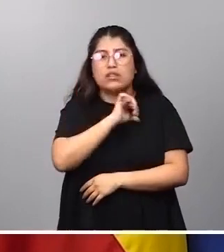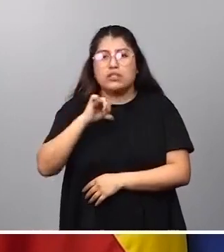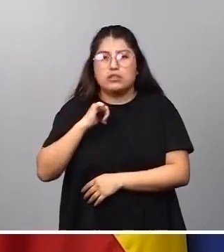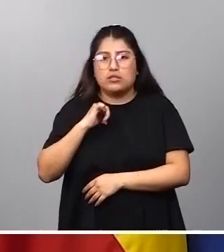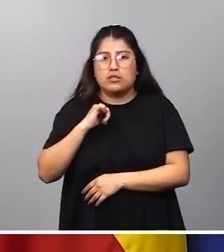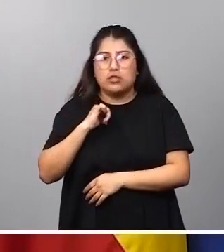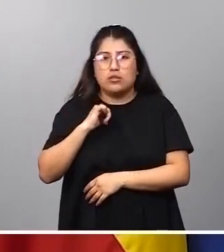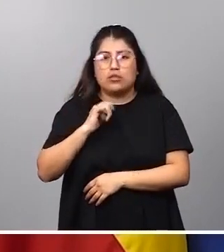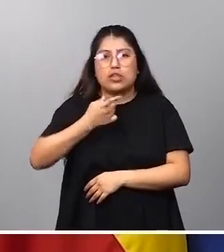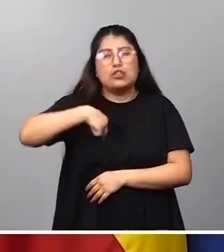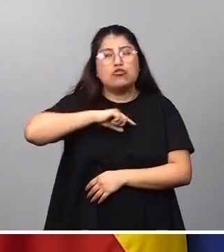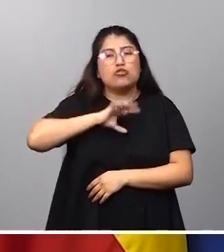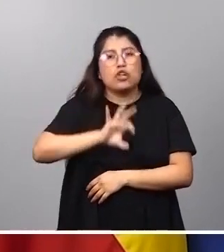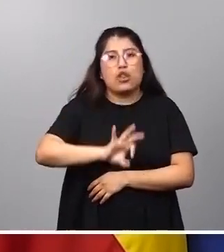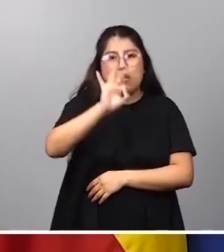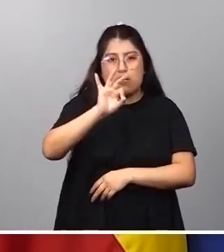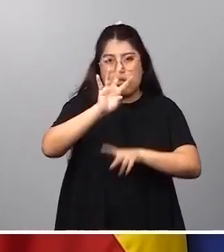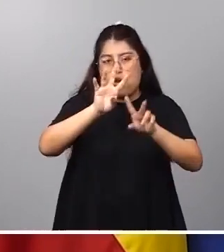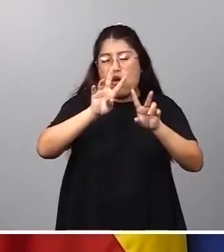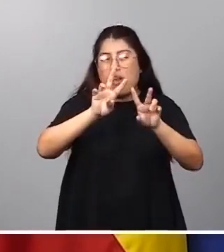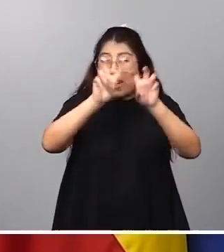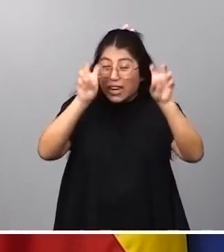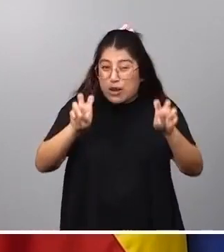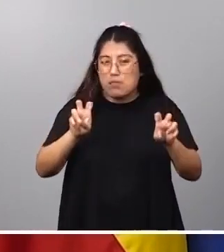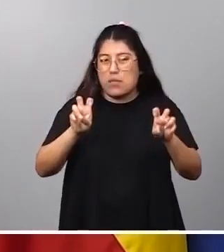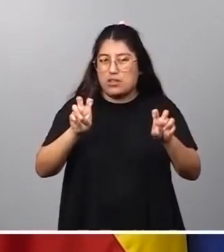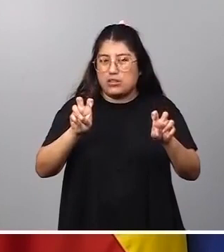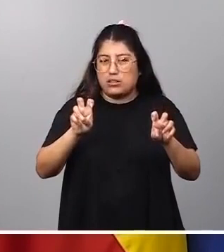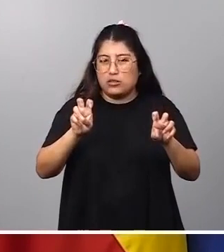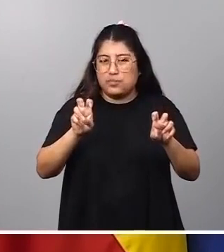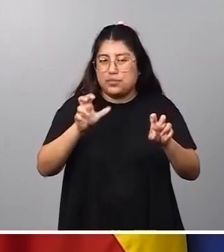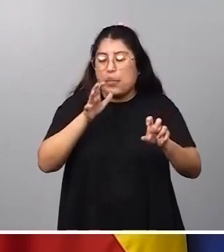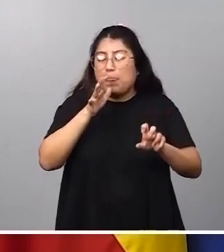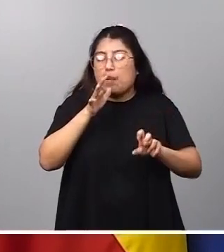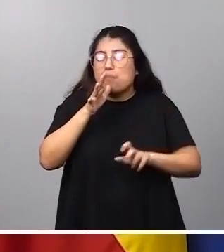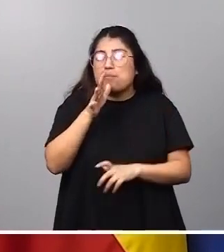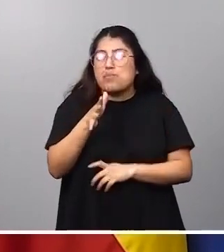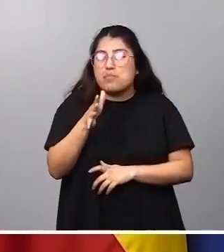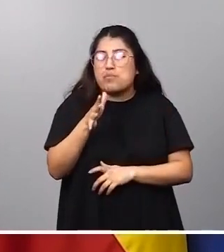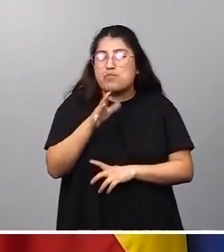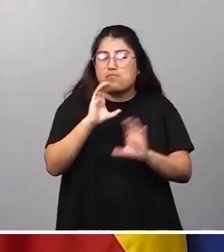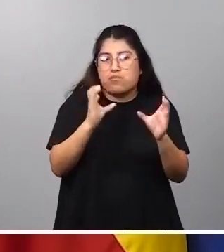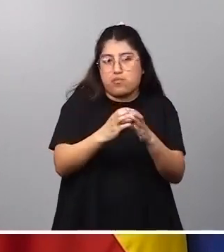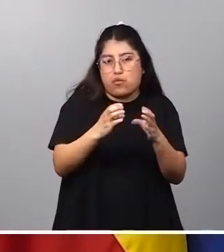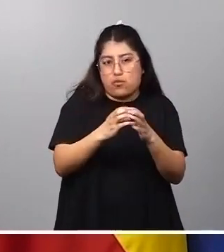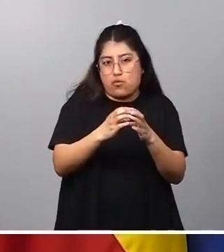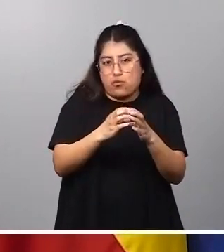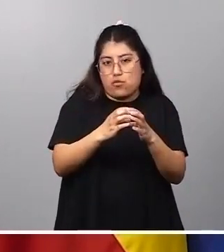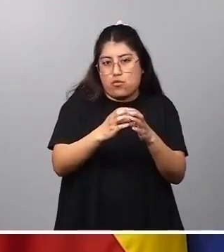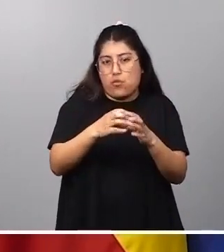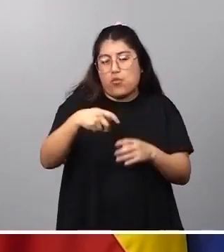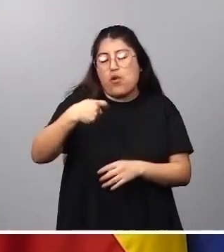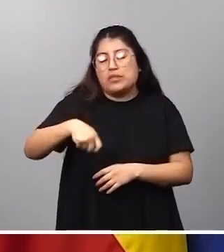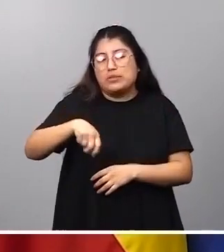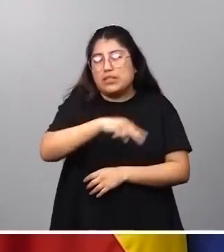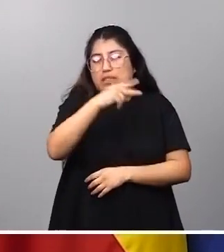que llevar también a una decisión en el marco precisamente del grupo que dirige la propia vicepresidenta